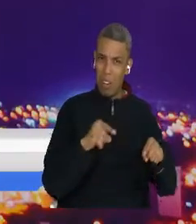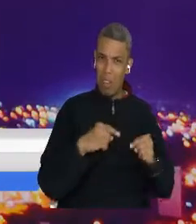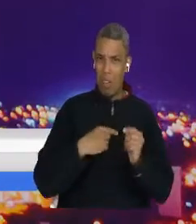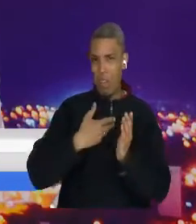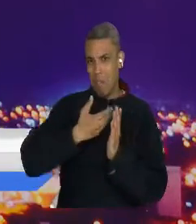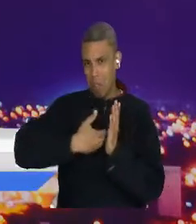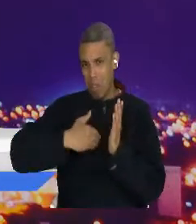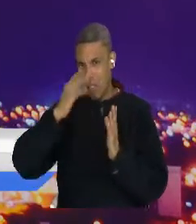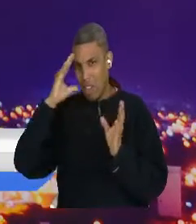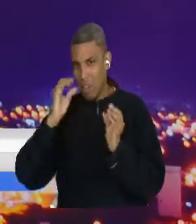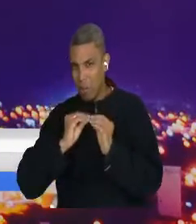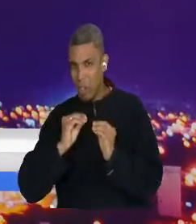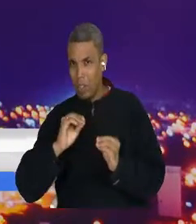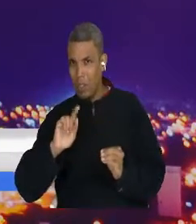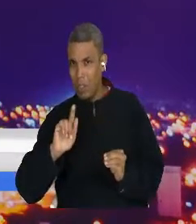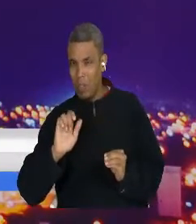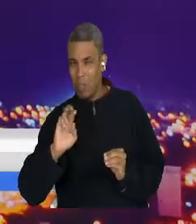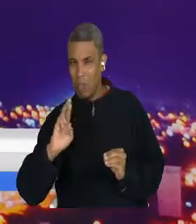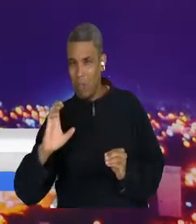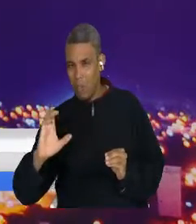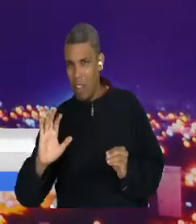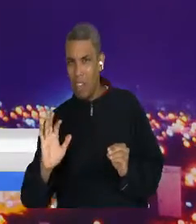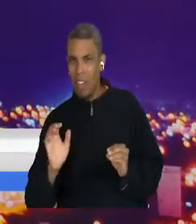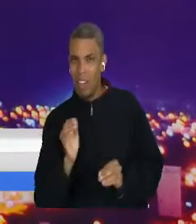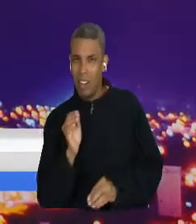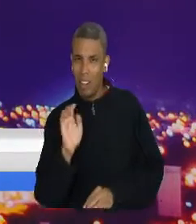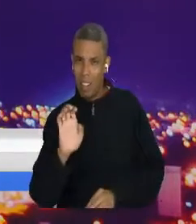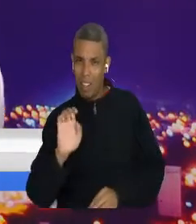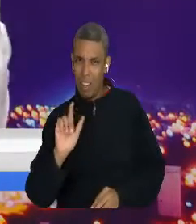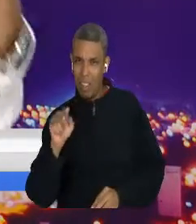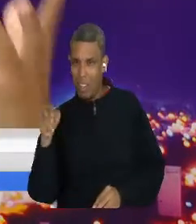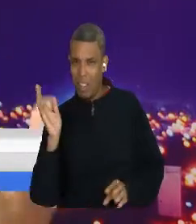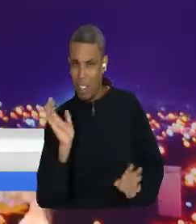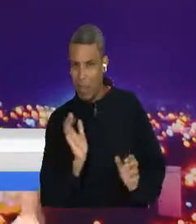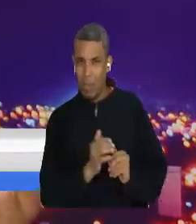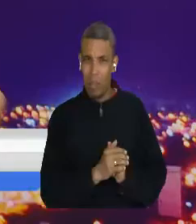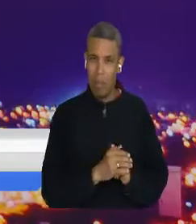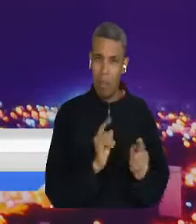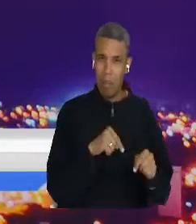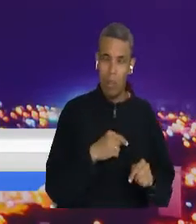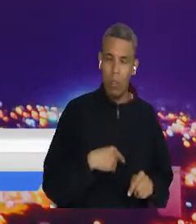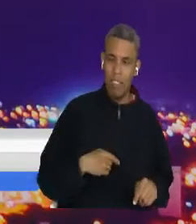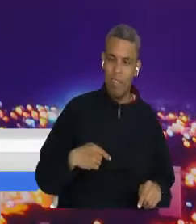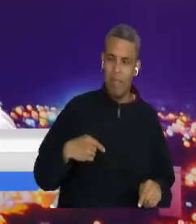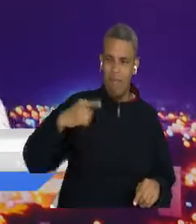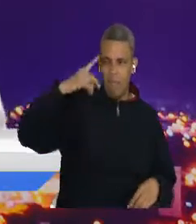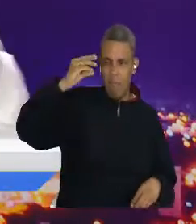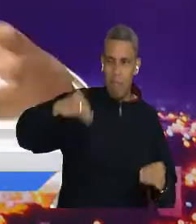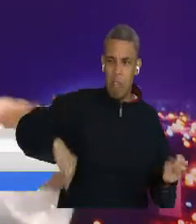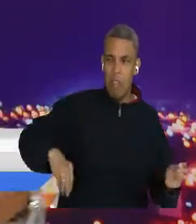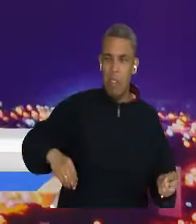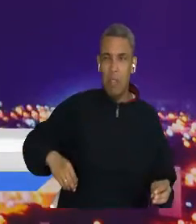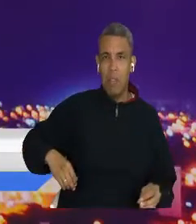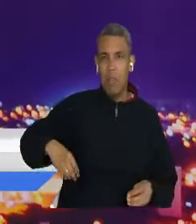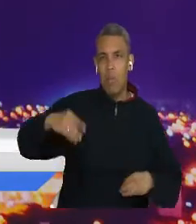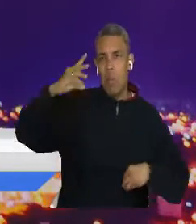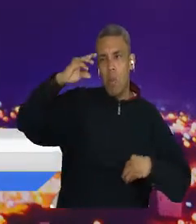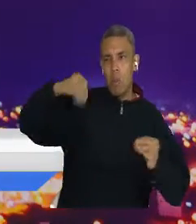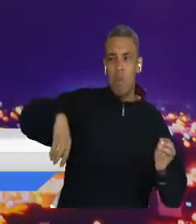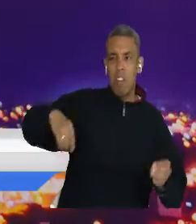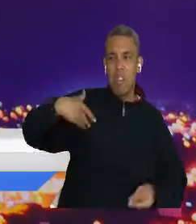negociados de paz. Lo que pasó en Tegucigalpa, lo que ha pasado en diferentes escenarios en